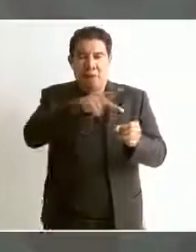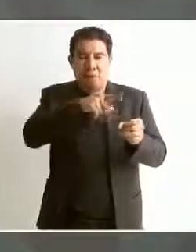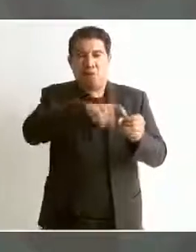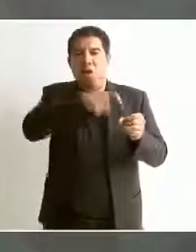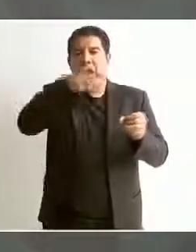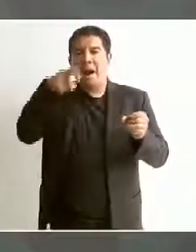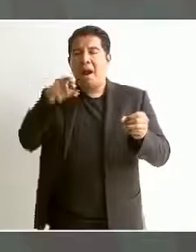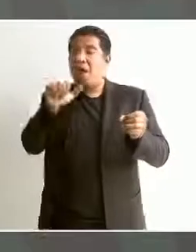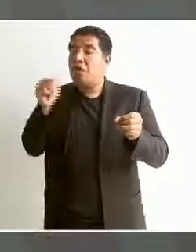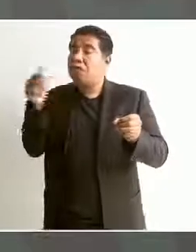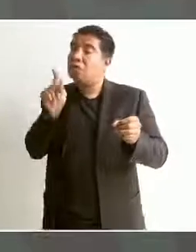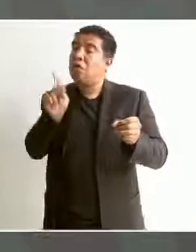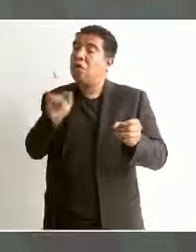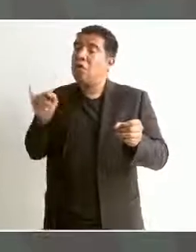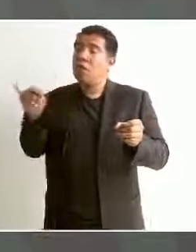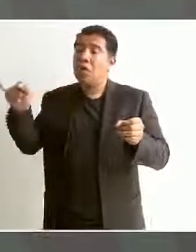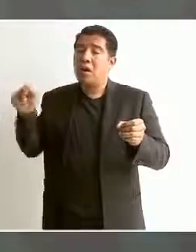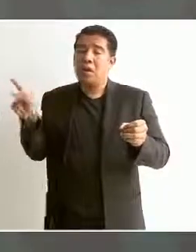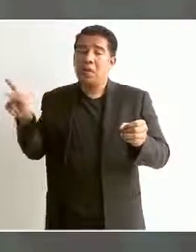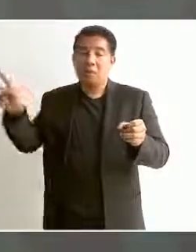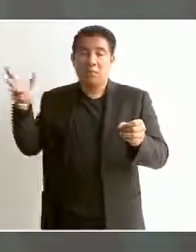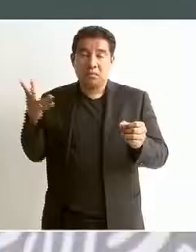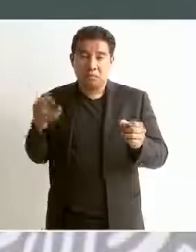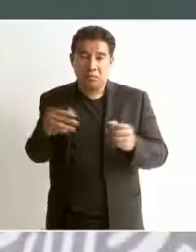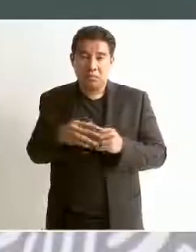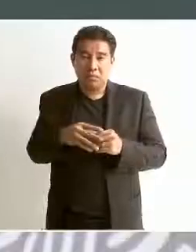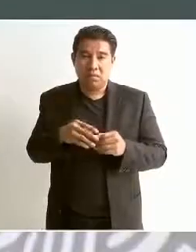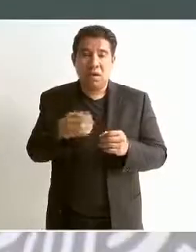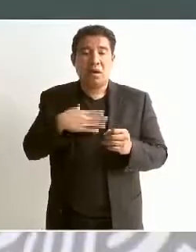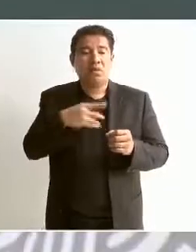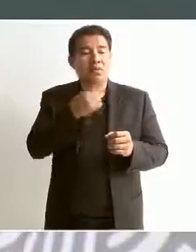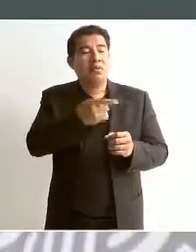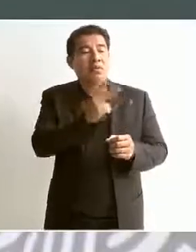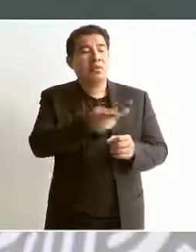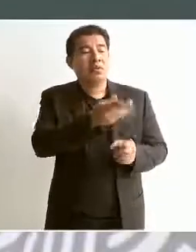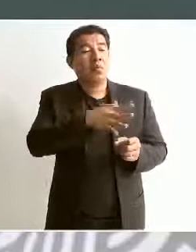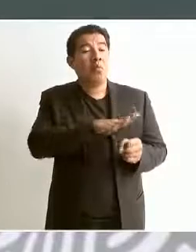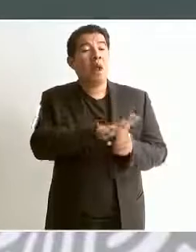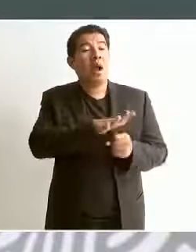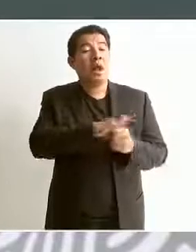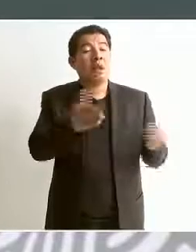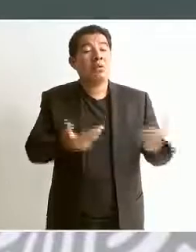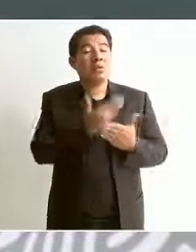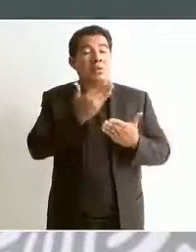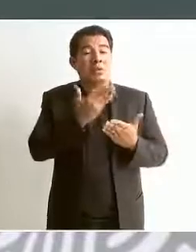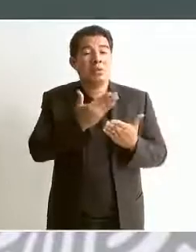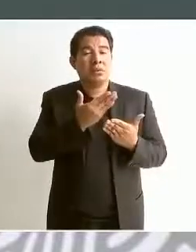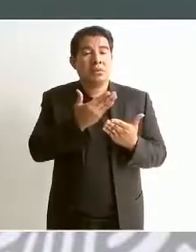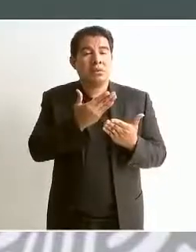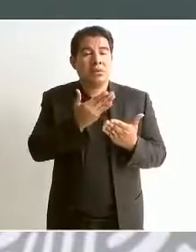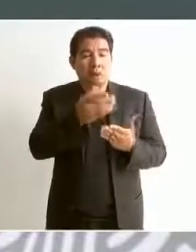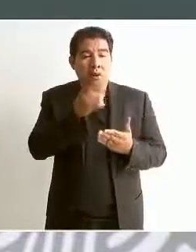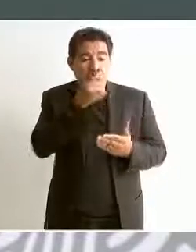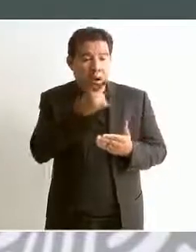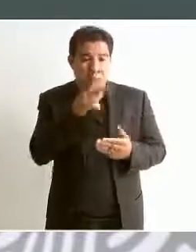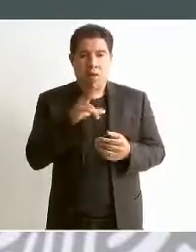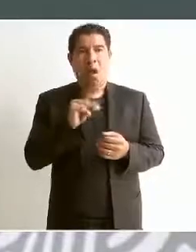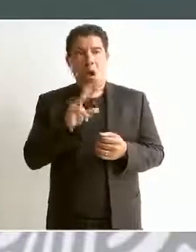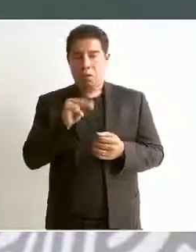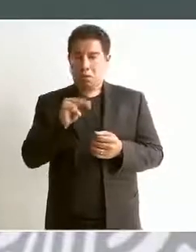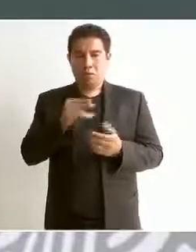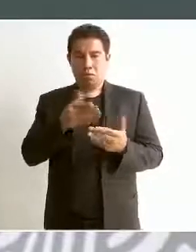Se les preguntaba de qué cultura eres. No. Hablas lengua. No.